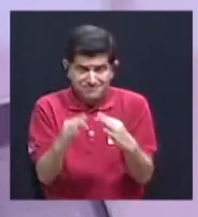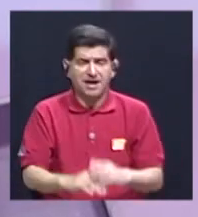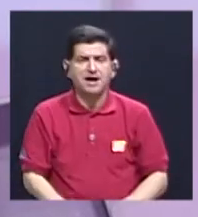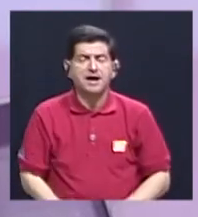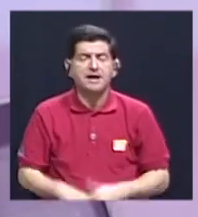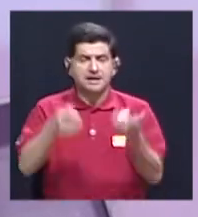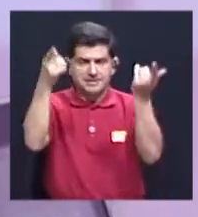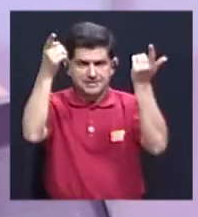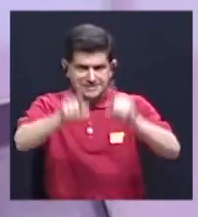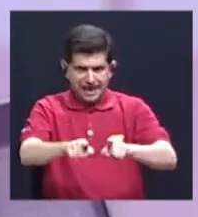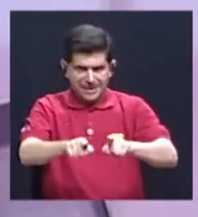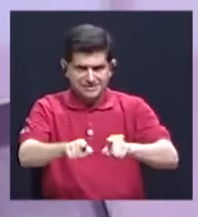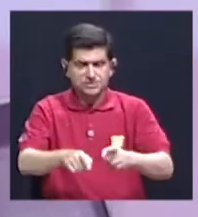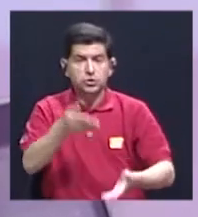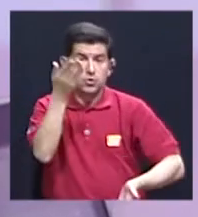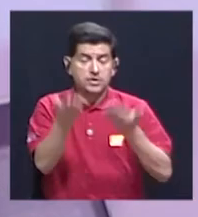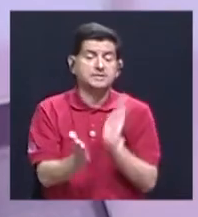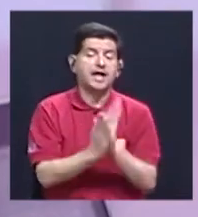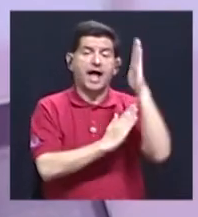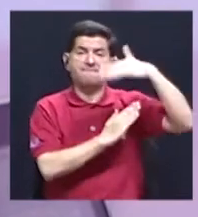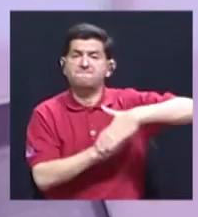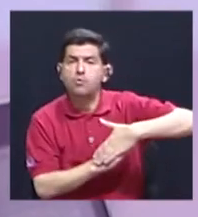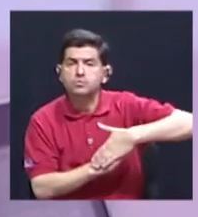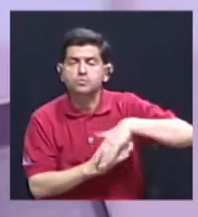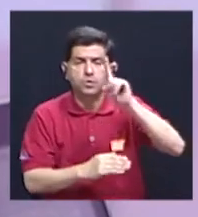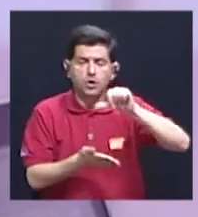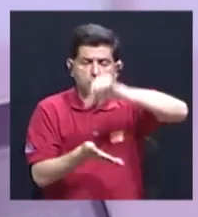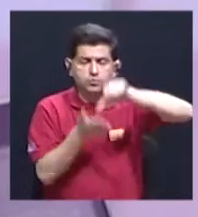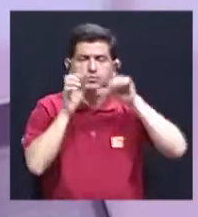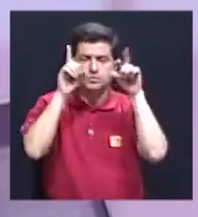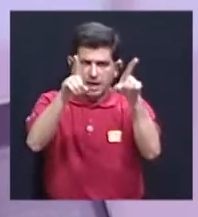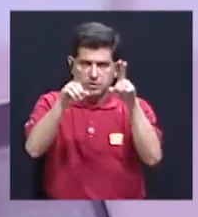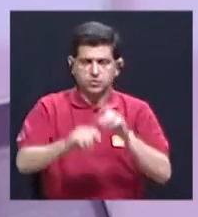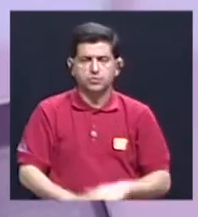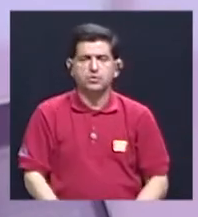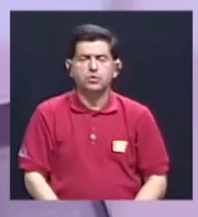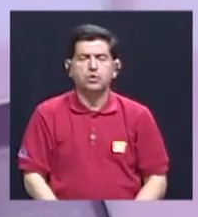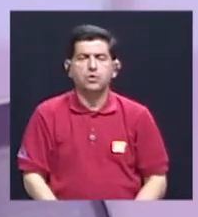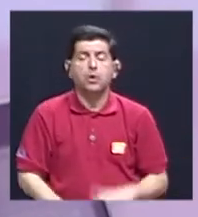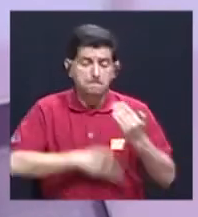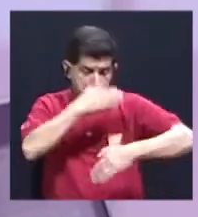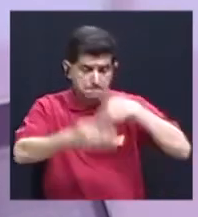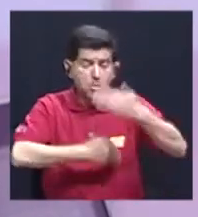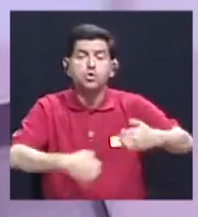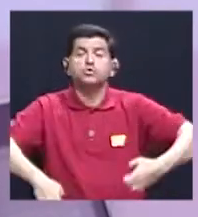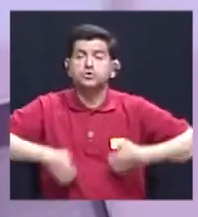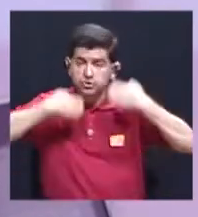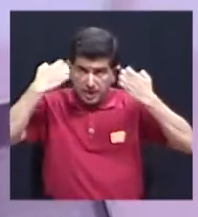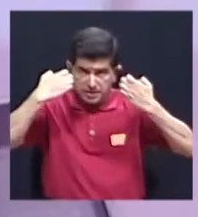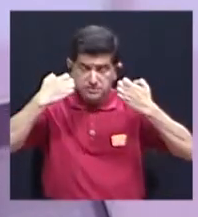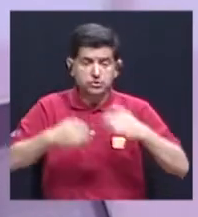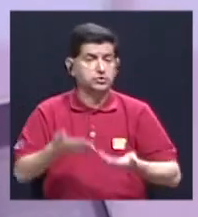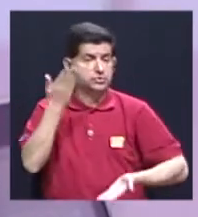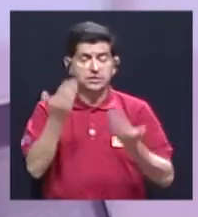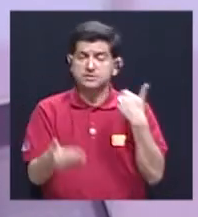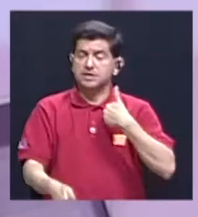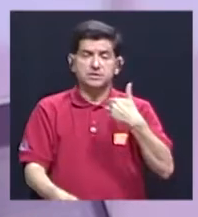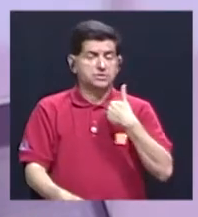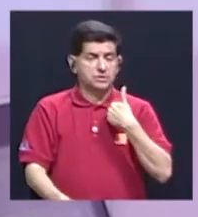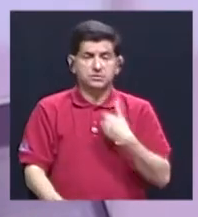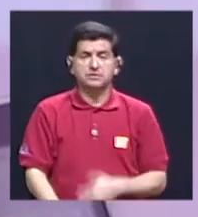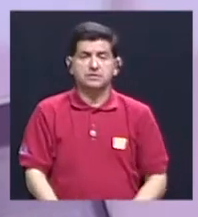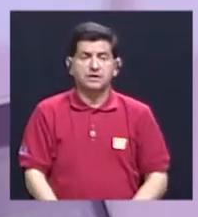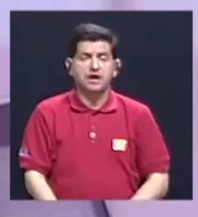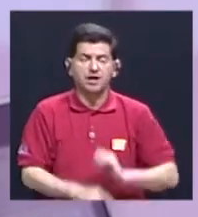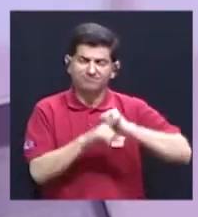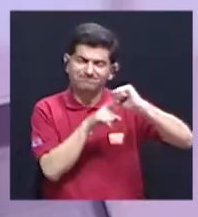un caso de eventual abuso en un centro educativo. Hay protocolos en los que no ha habido realmente una